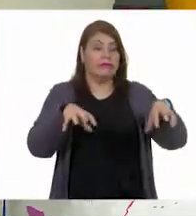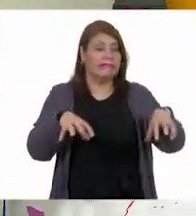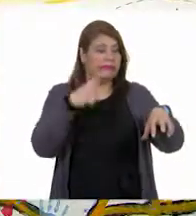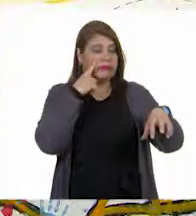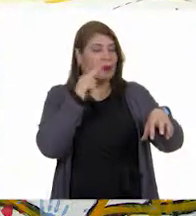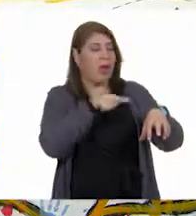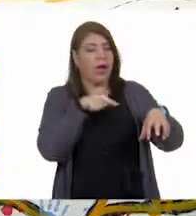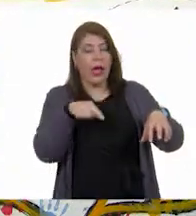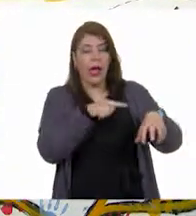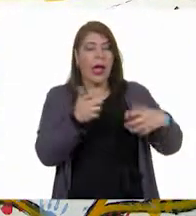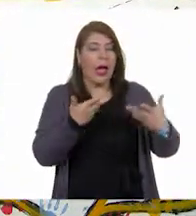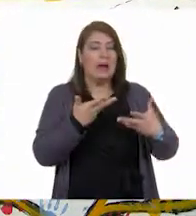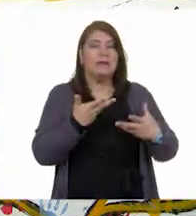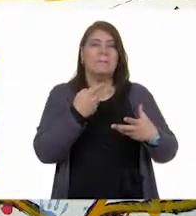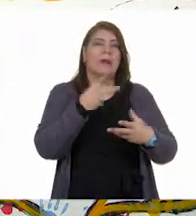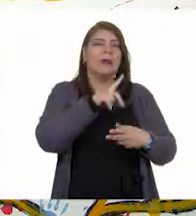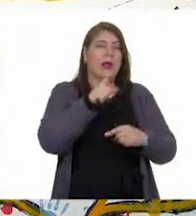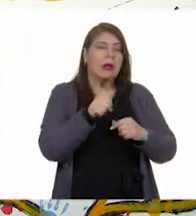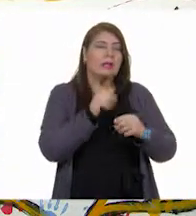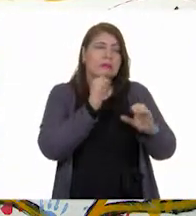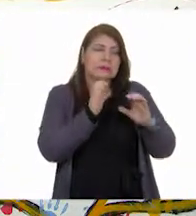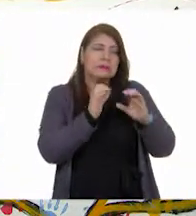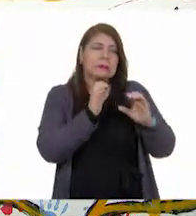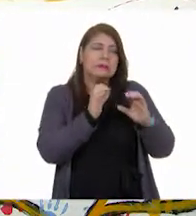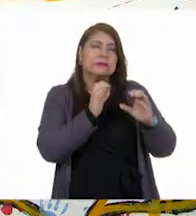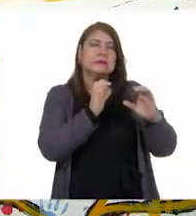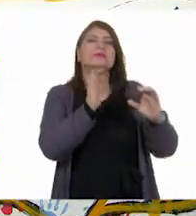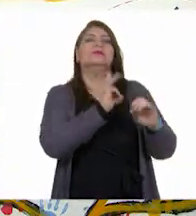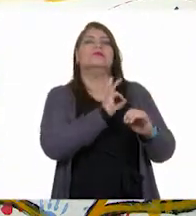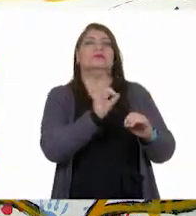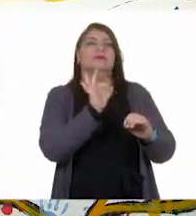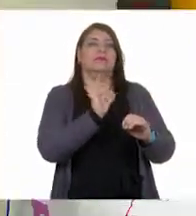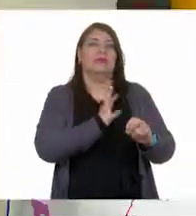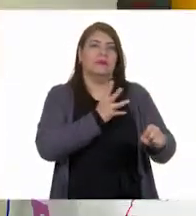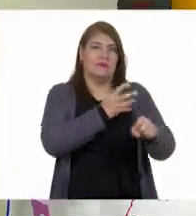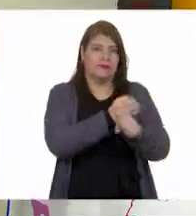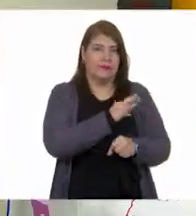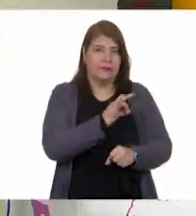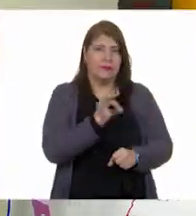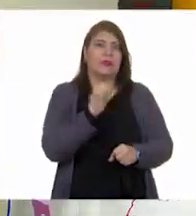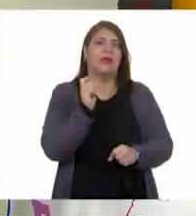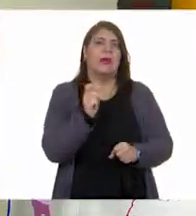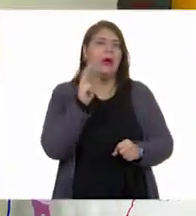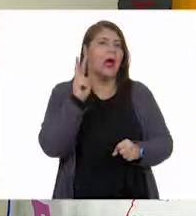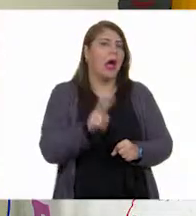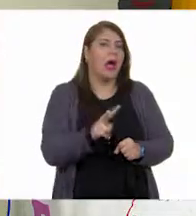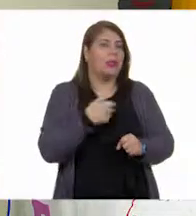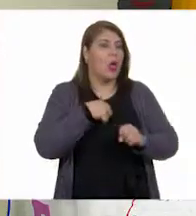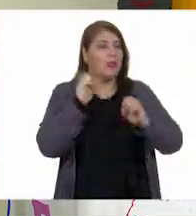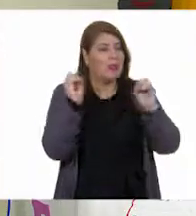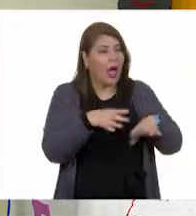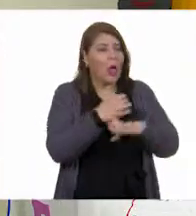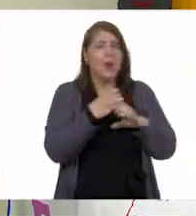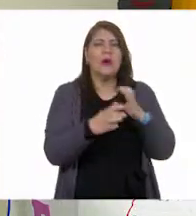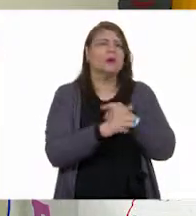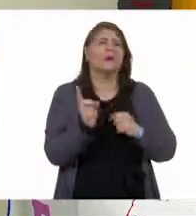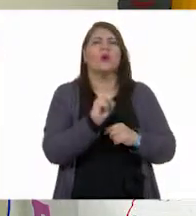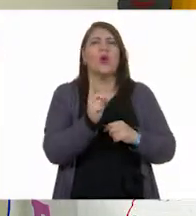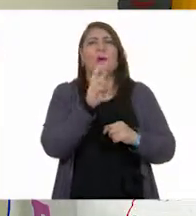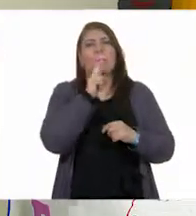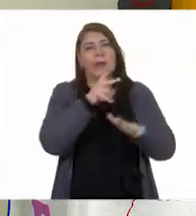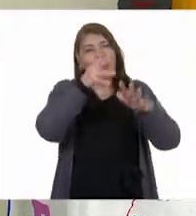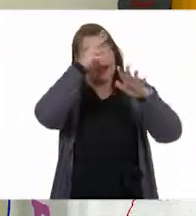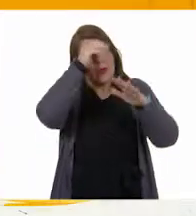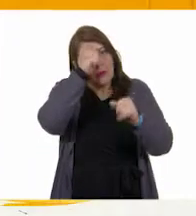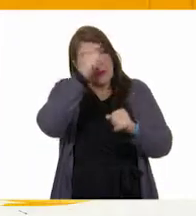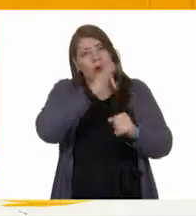pero después pudieron resolverlo sin que ninguna del equipo dejara de hacer lo que tenía pensado. Y eso fue logrado